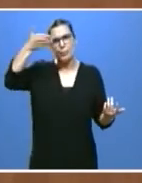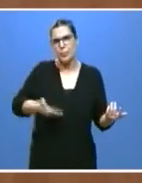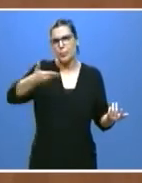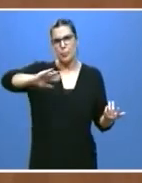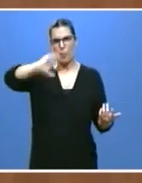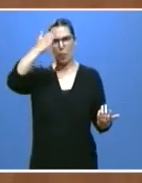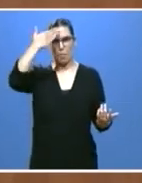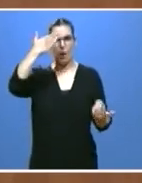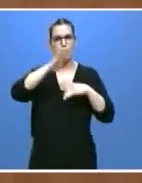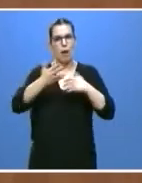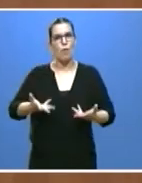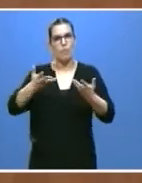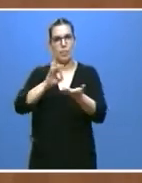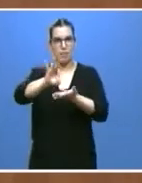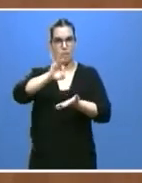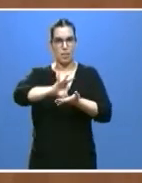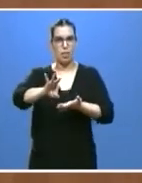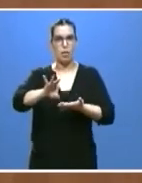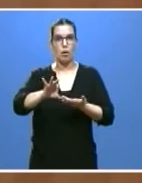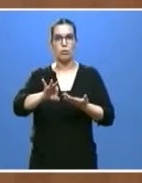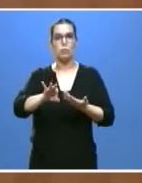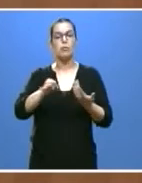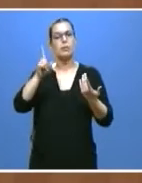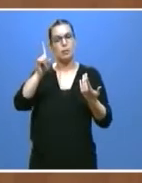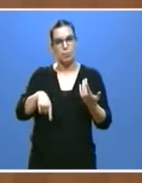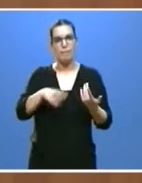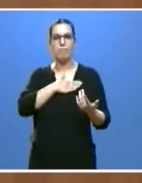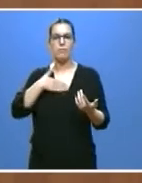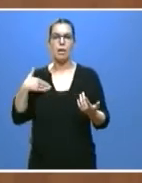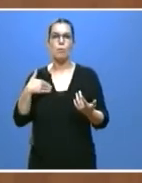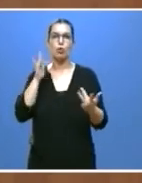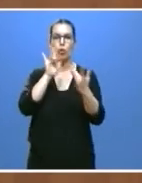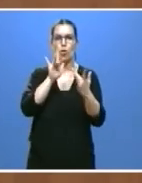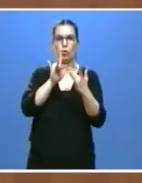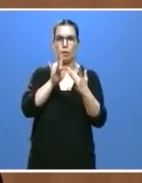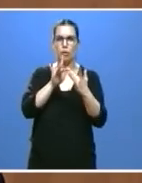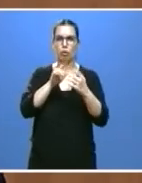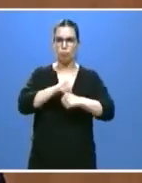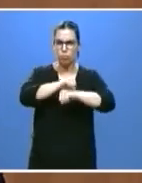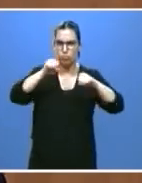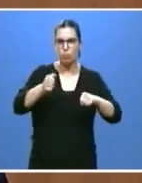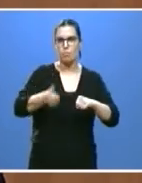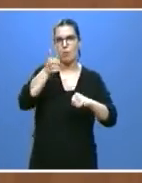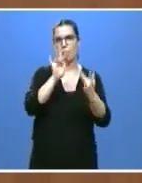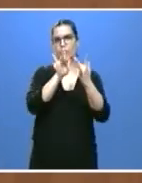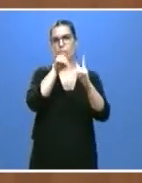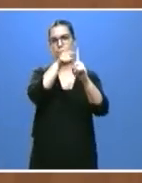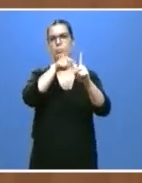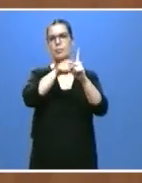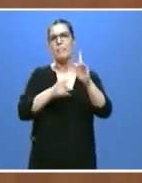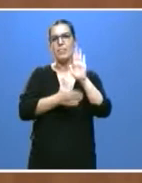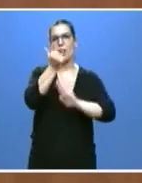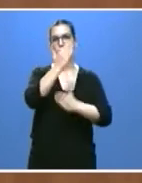en la prestación de servicios potenciaremos por un lado la interlocución a través de la Federación Regional de Municipios y Provincias